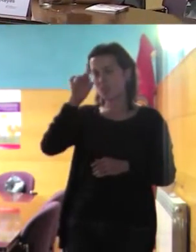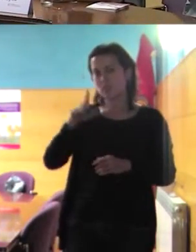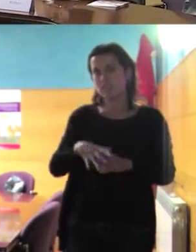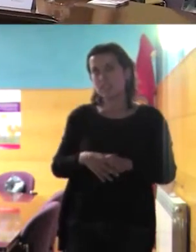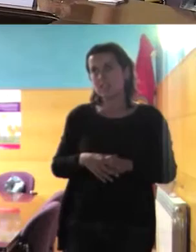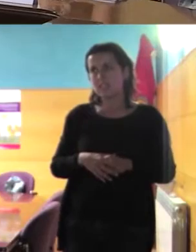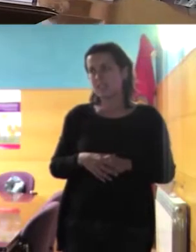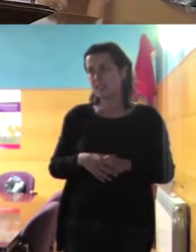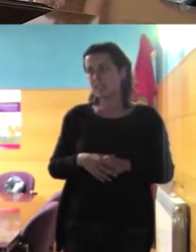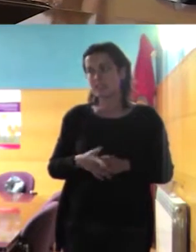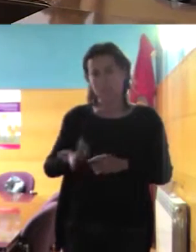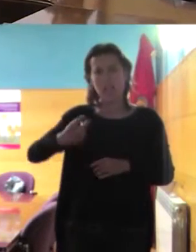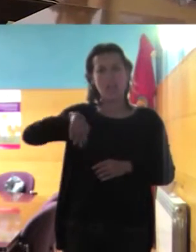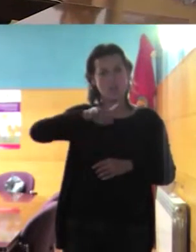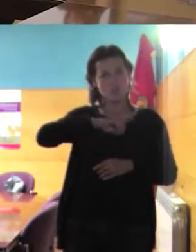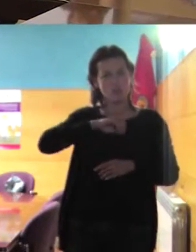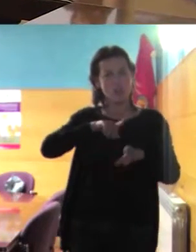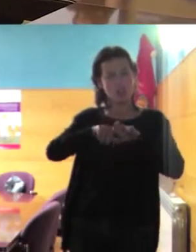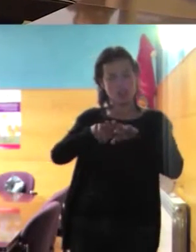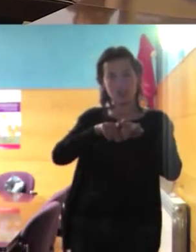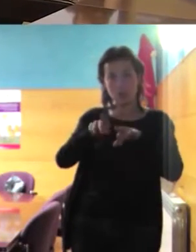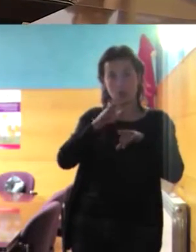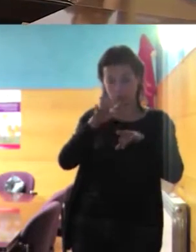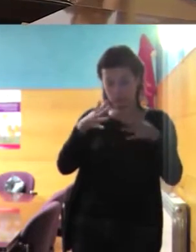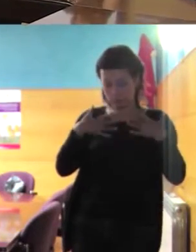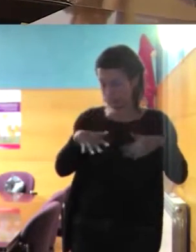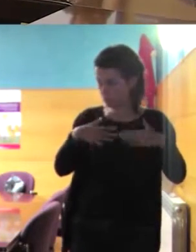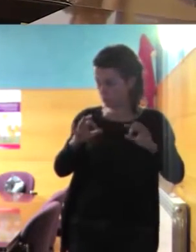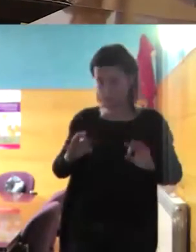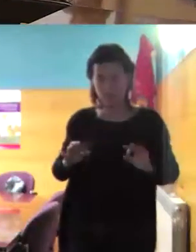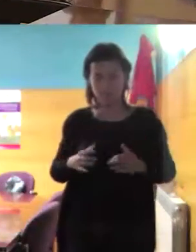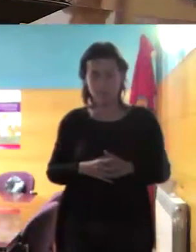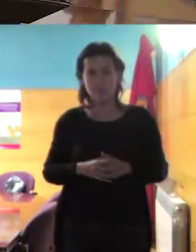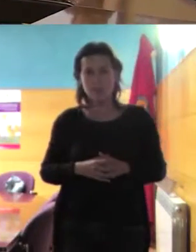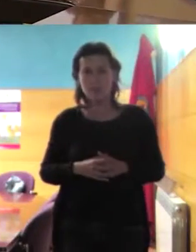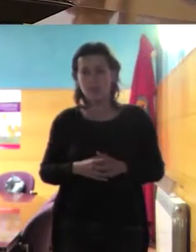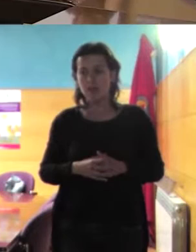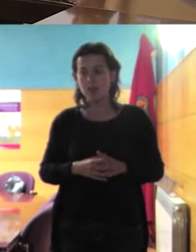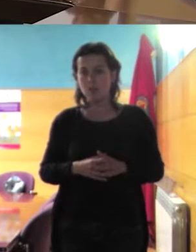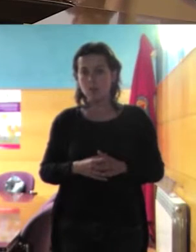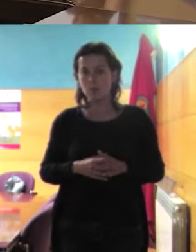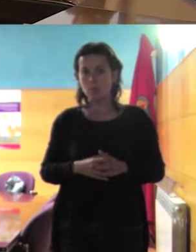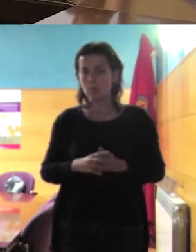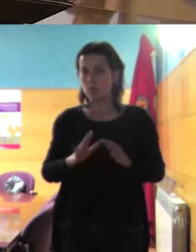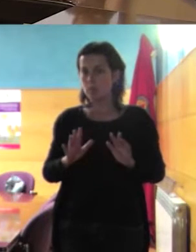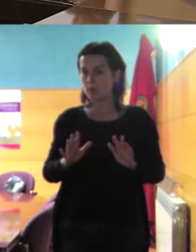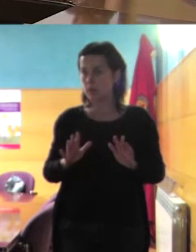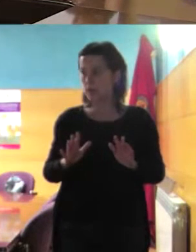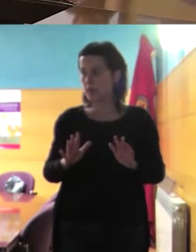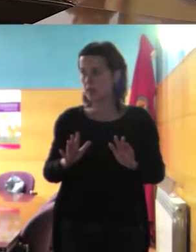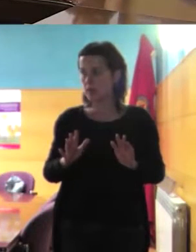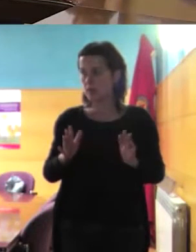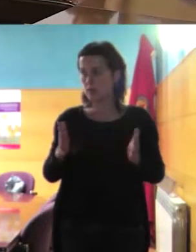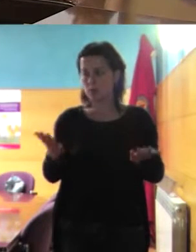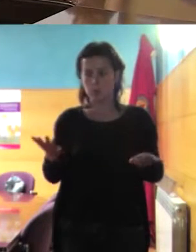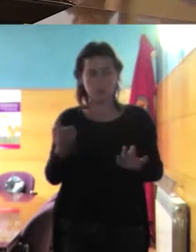nos critican a nosotros porque tenemos esta mala presa pero cada uno su su costumbre